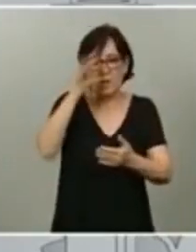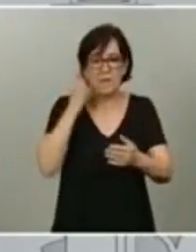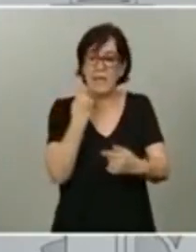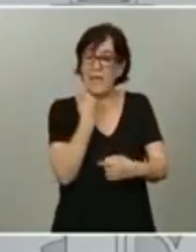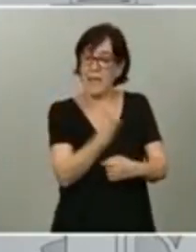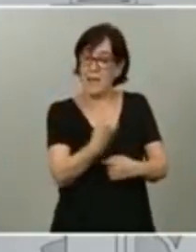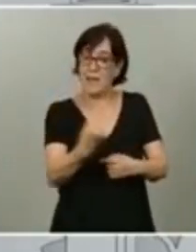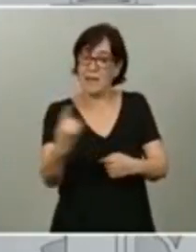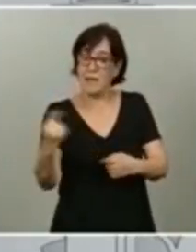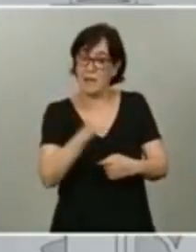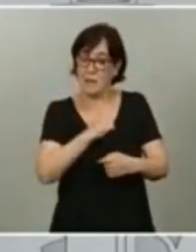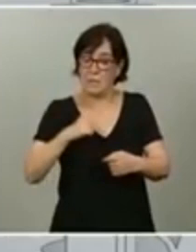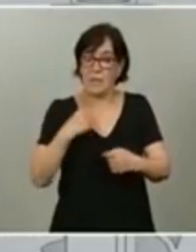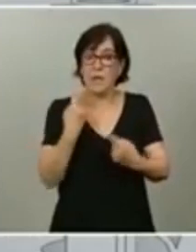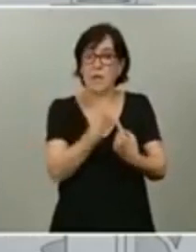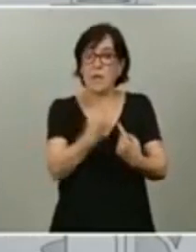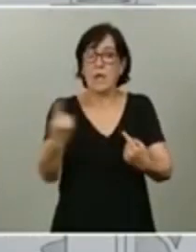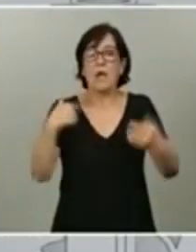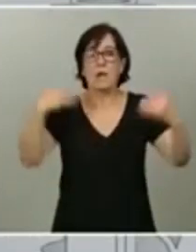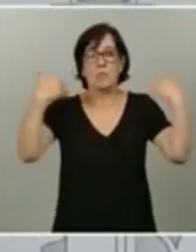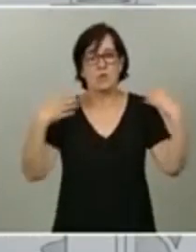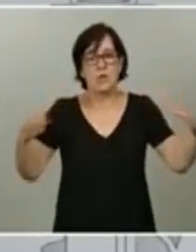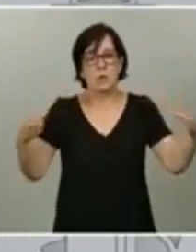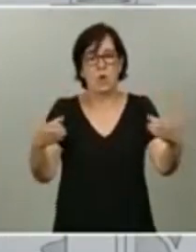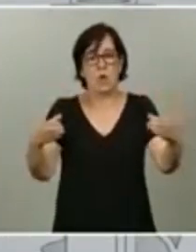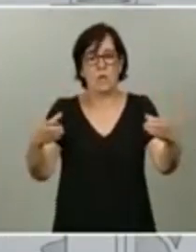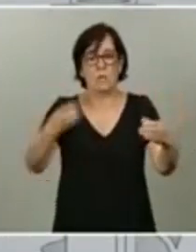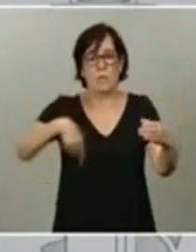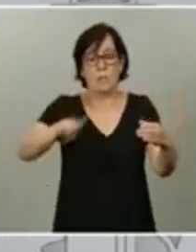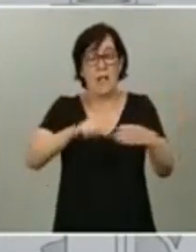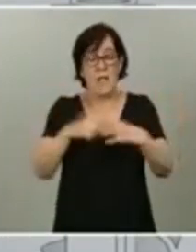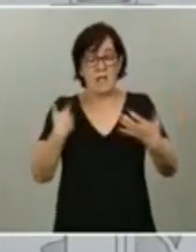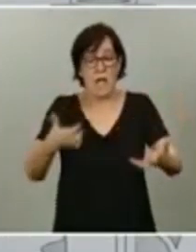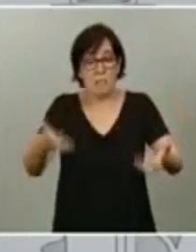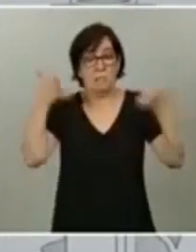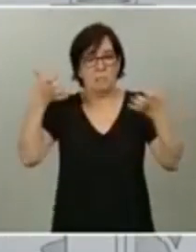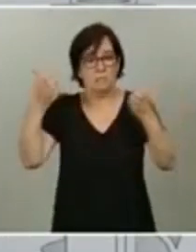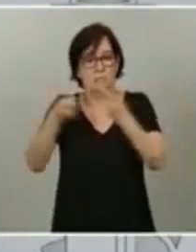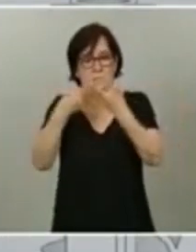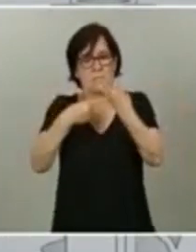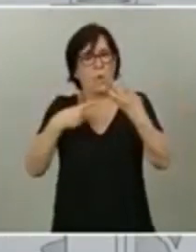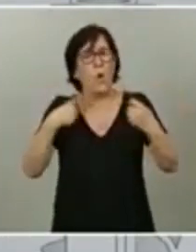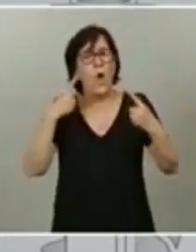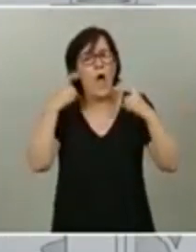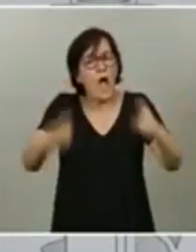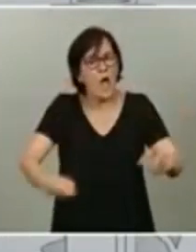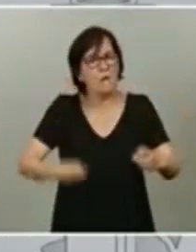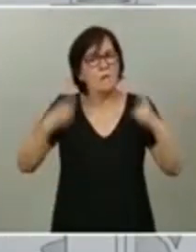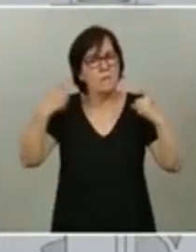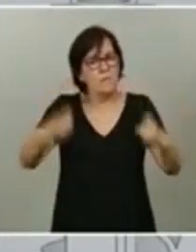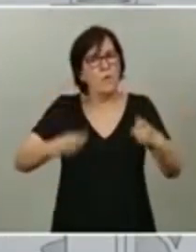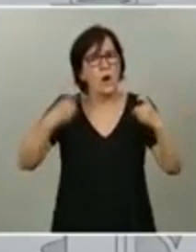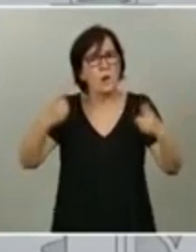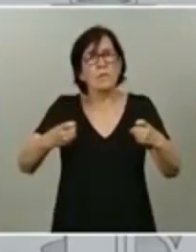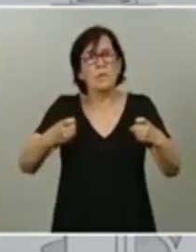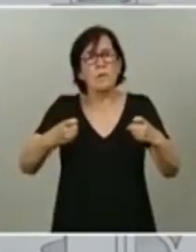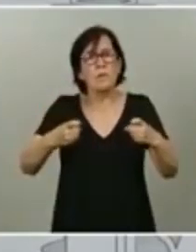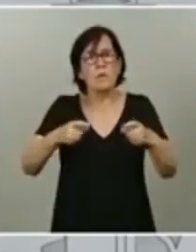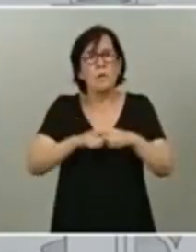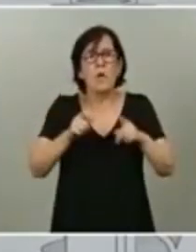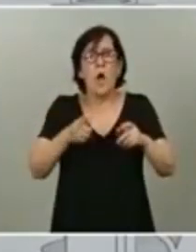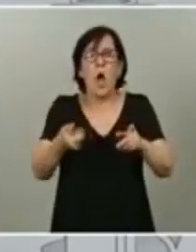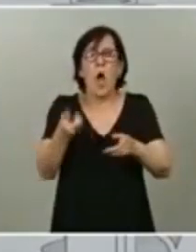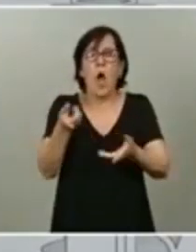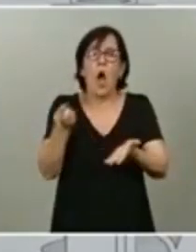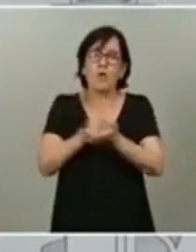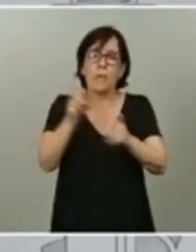la responsabilidad colectiva para que lo conquistado con tanto esfuerzo hasta ahora no tenga marcha atrás. Así que depende de